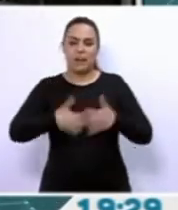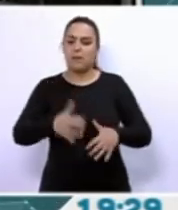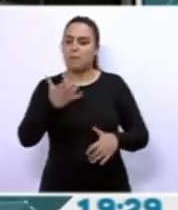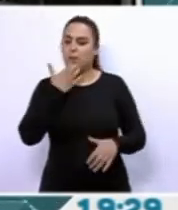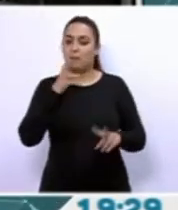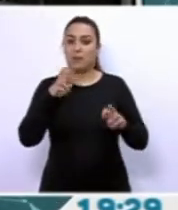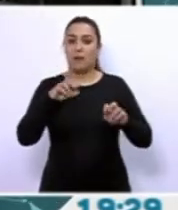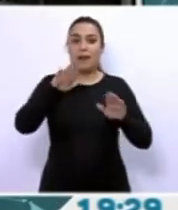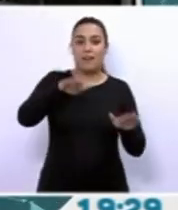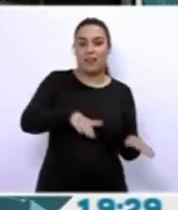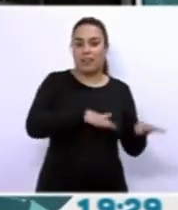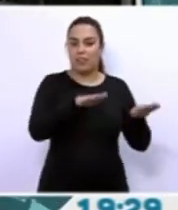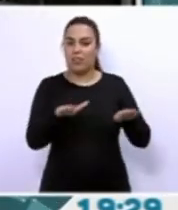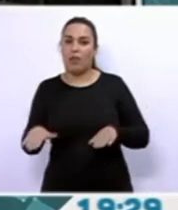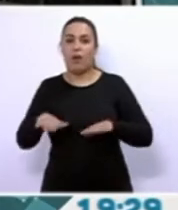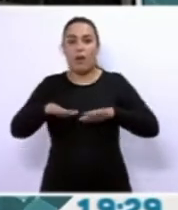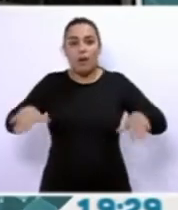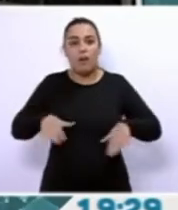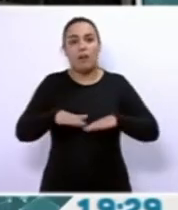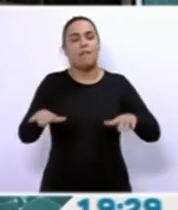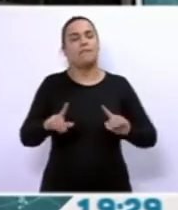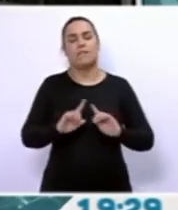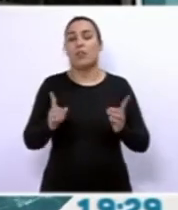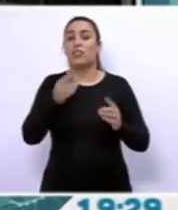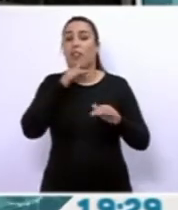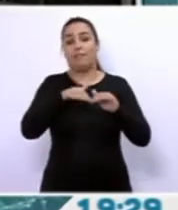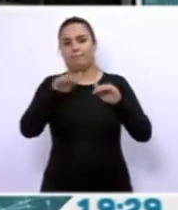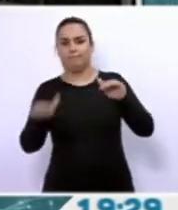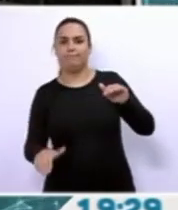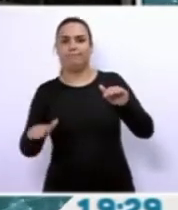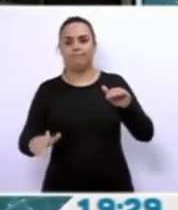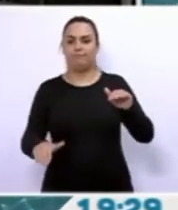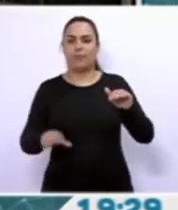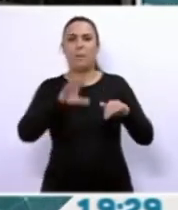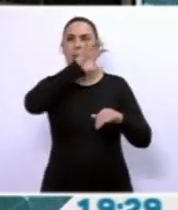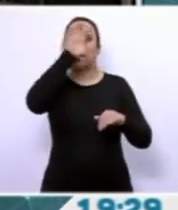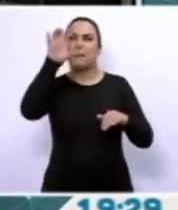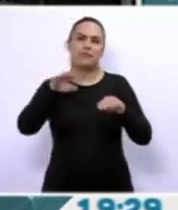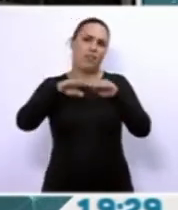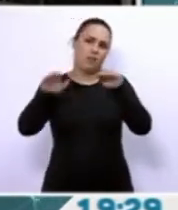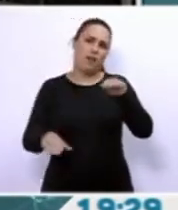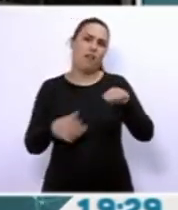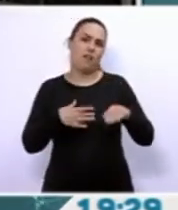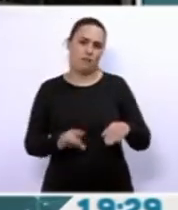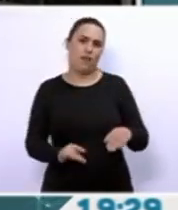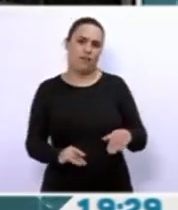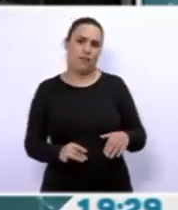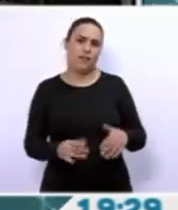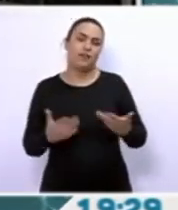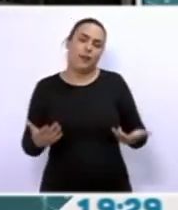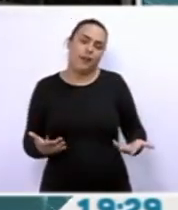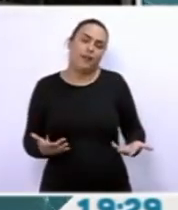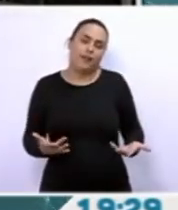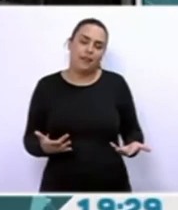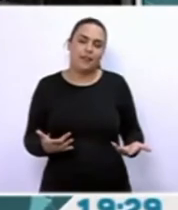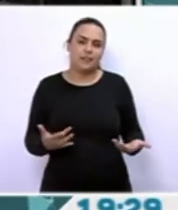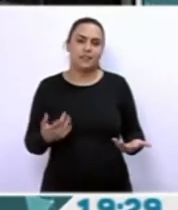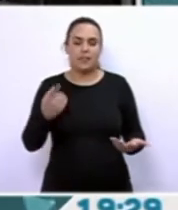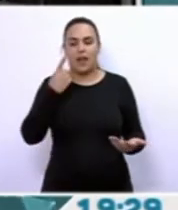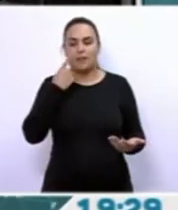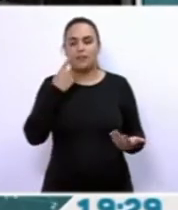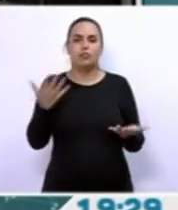por ejemplo la natación. Así que esa desigualdad que habría entre países, sí que es cierto que si se puede